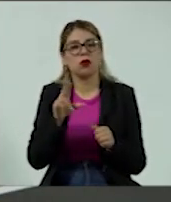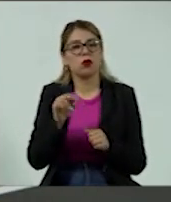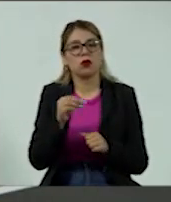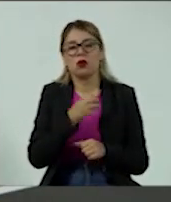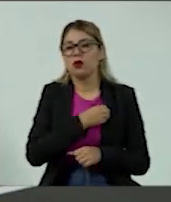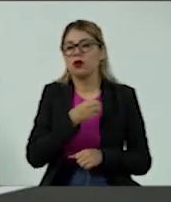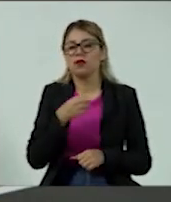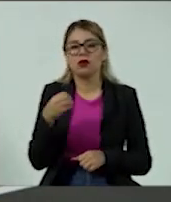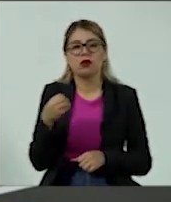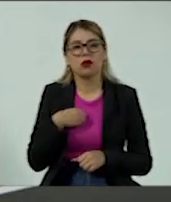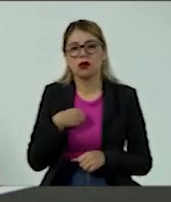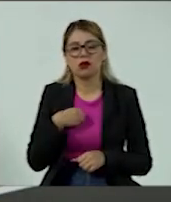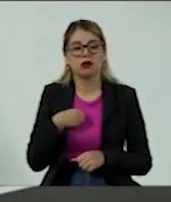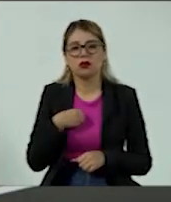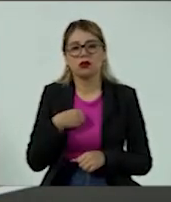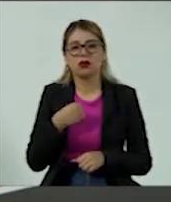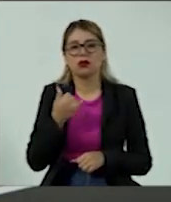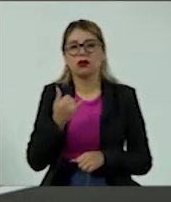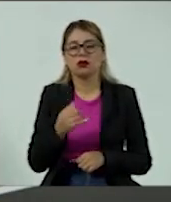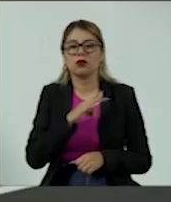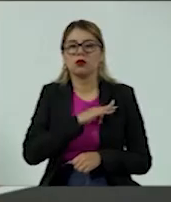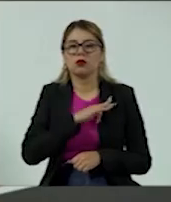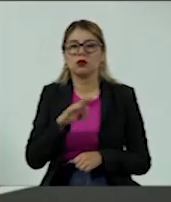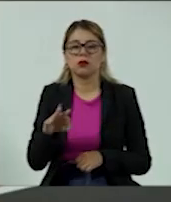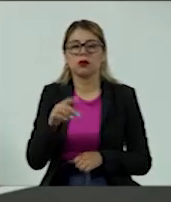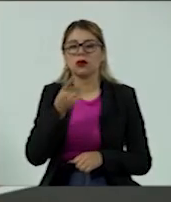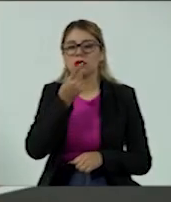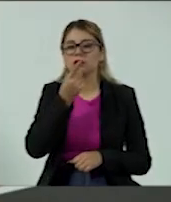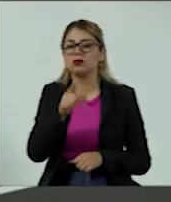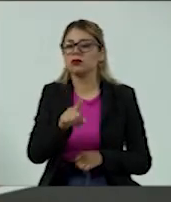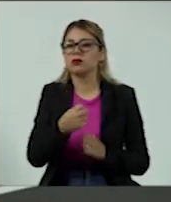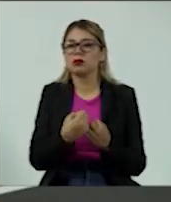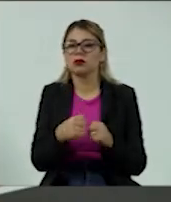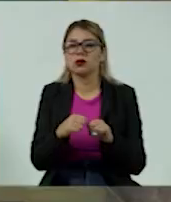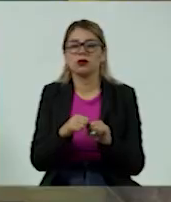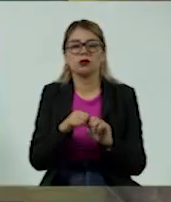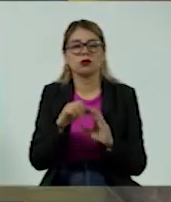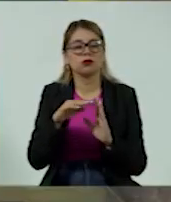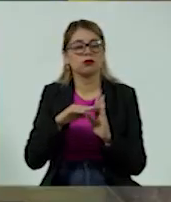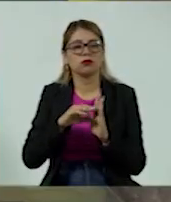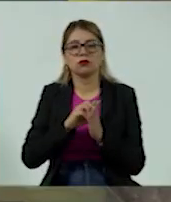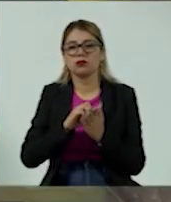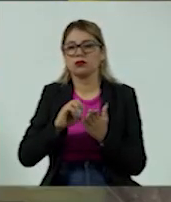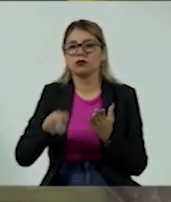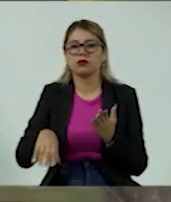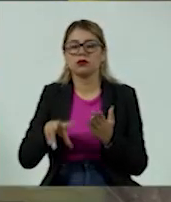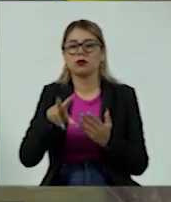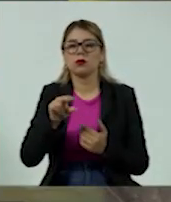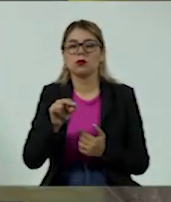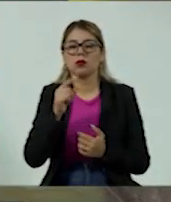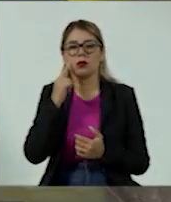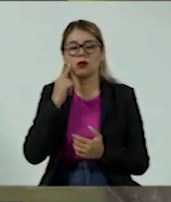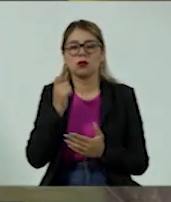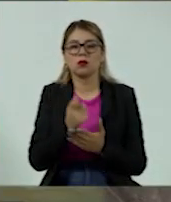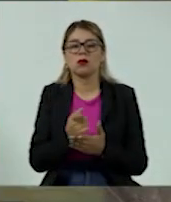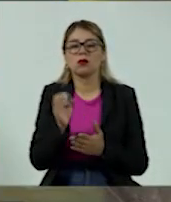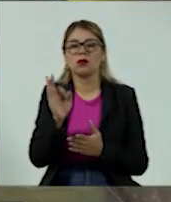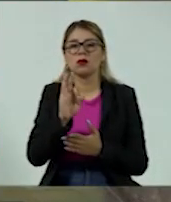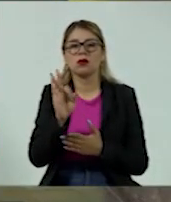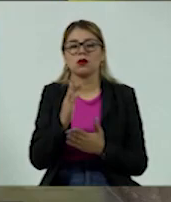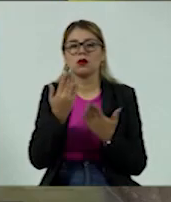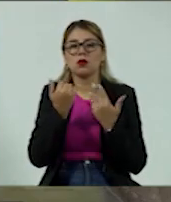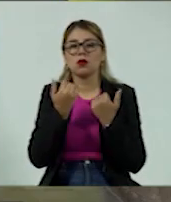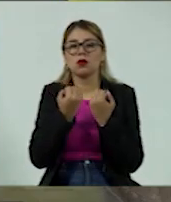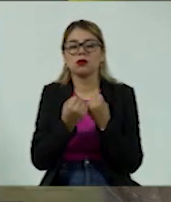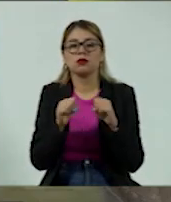obligatorio contratarlo y que uno podría declinar por ese seguro de tal manera que no tenga ese cargo, pero tal vez si no tienes tú un seguro de